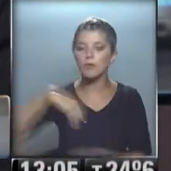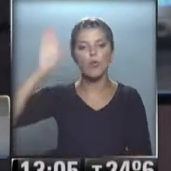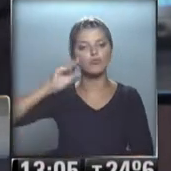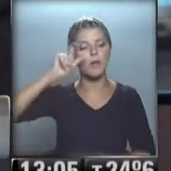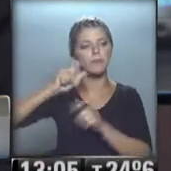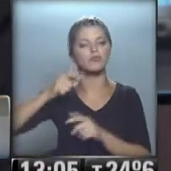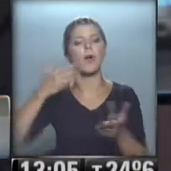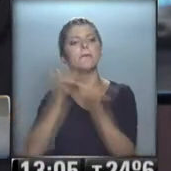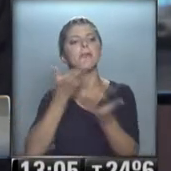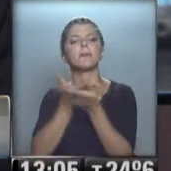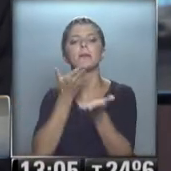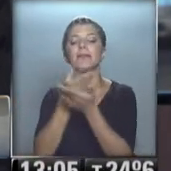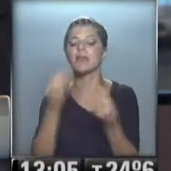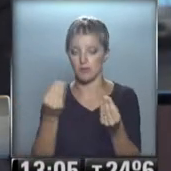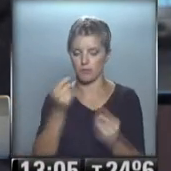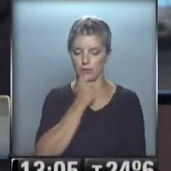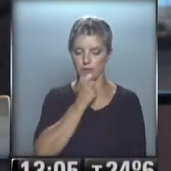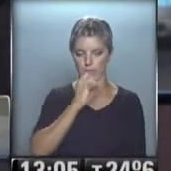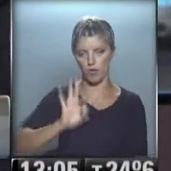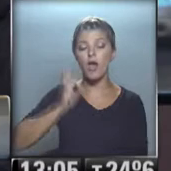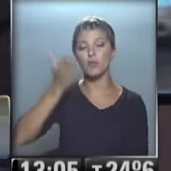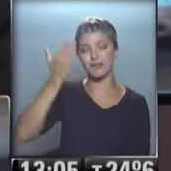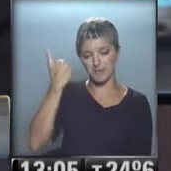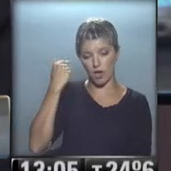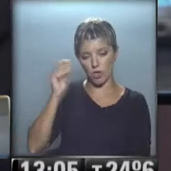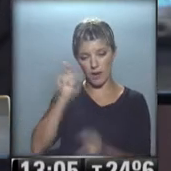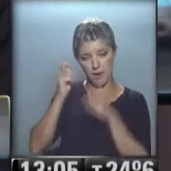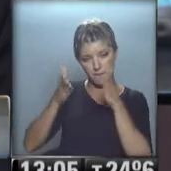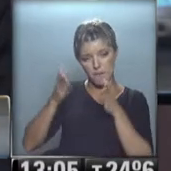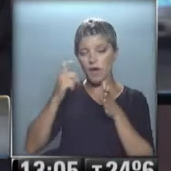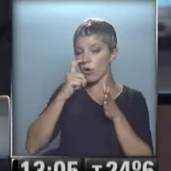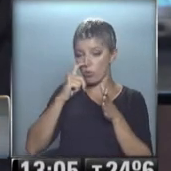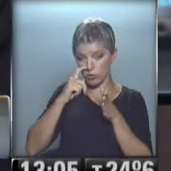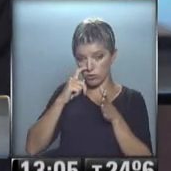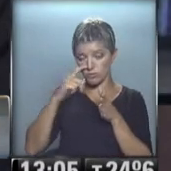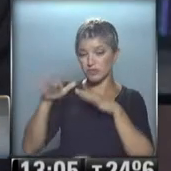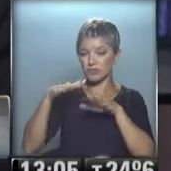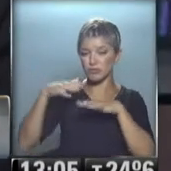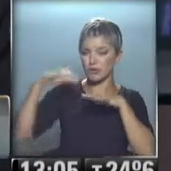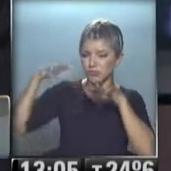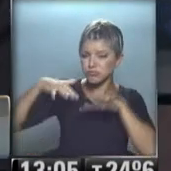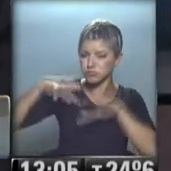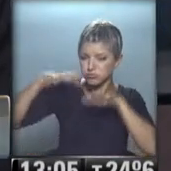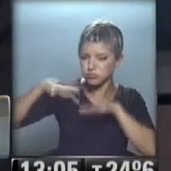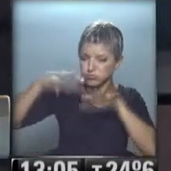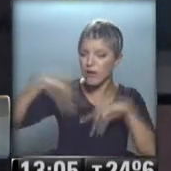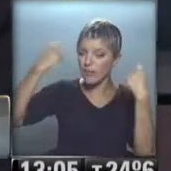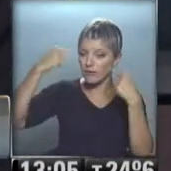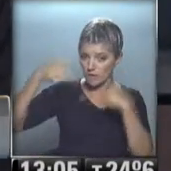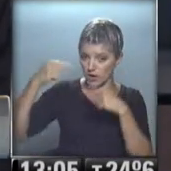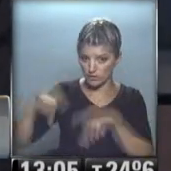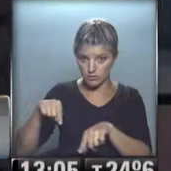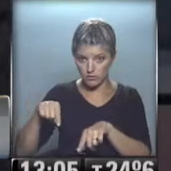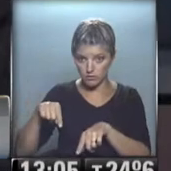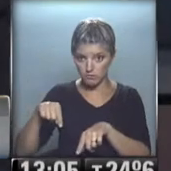que, por ejemplo, el año pasado durante el mes de junio se dieron en una serie de movilizaciones que pusieron en